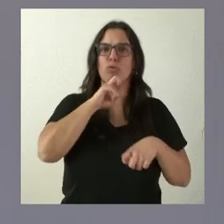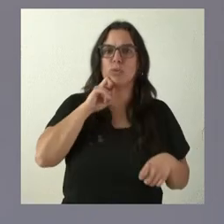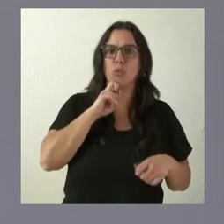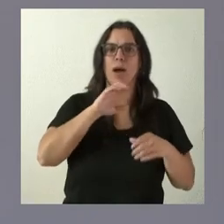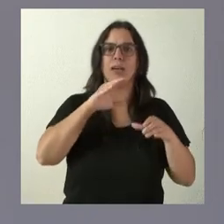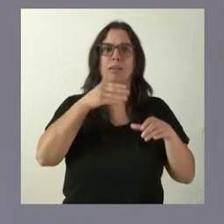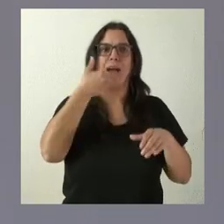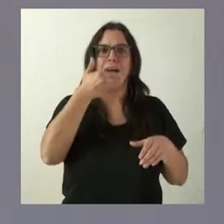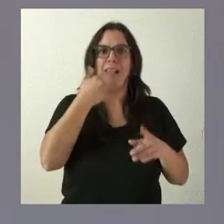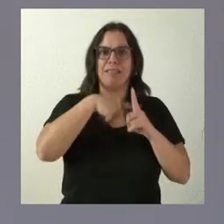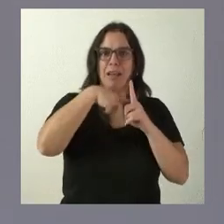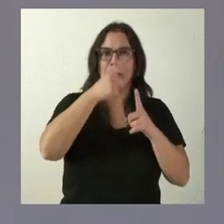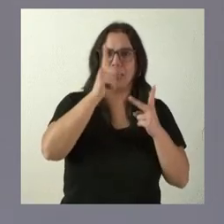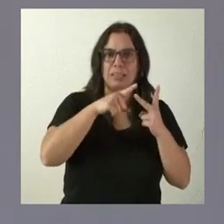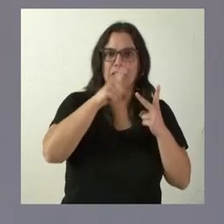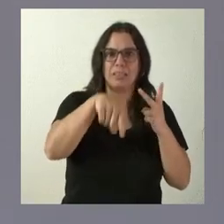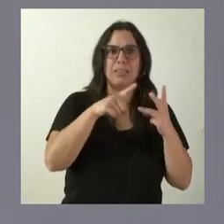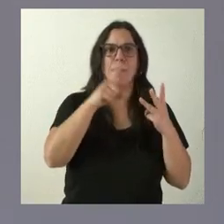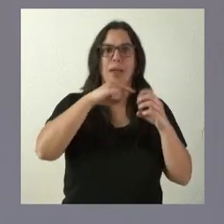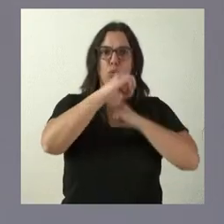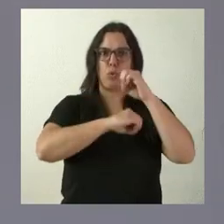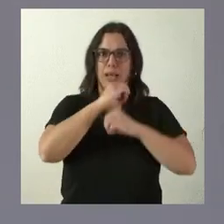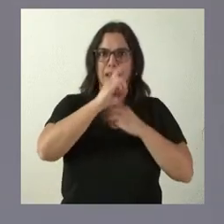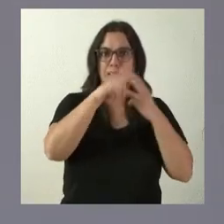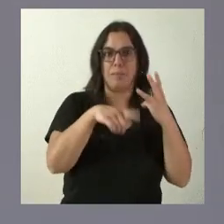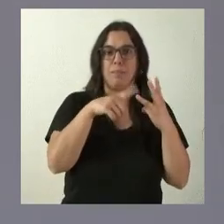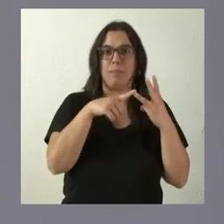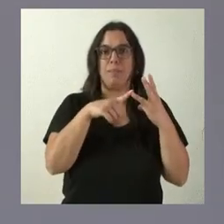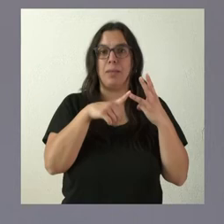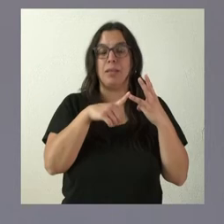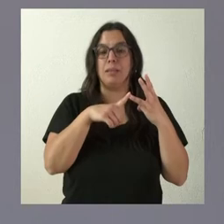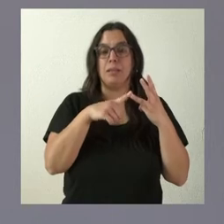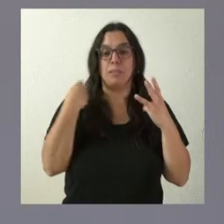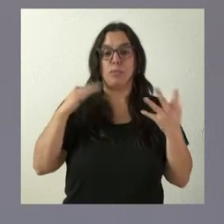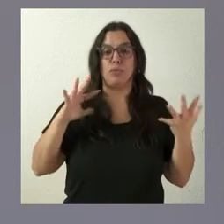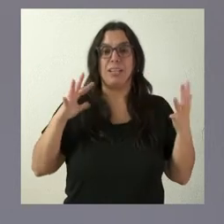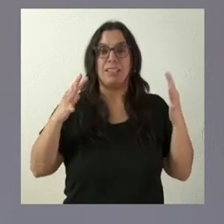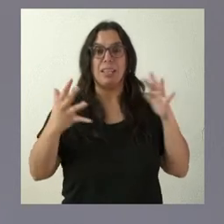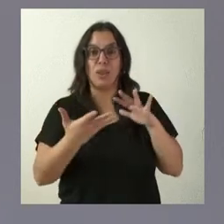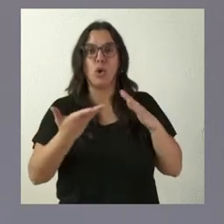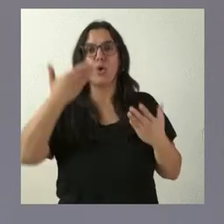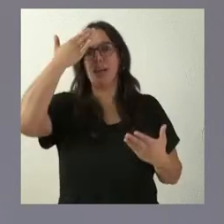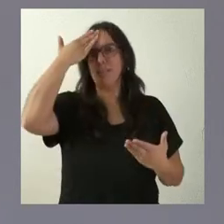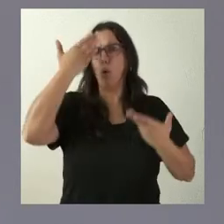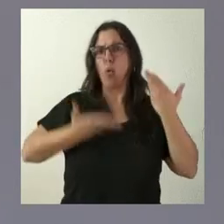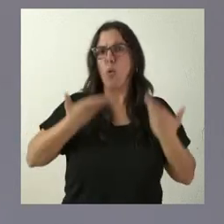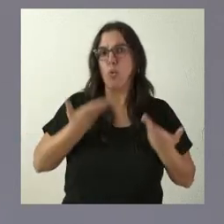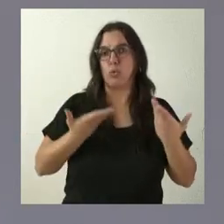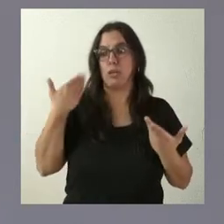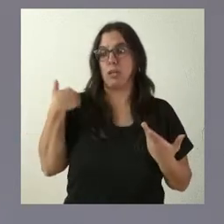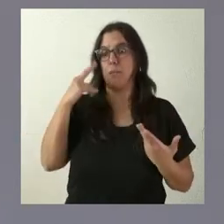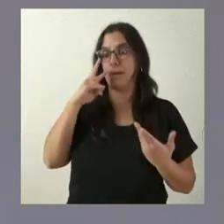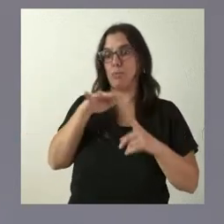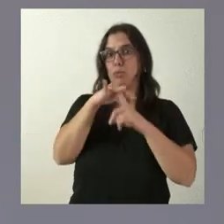y seguir manteniendo la central nuclear dentro de lo que es una transición justa y dentro del escenario que teníamos ante